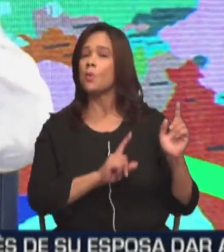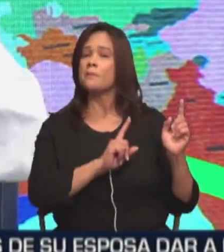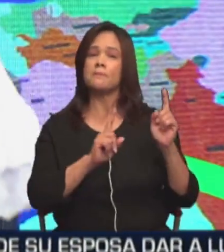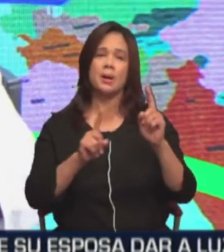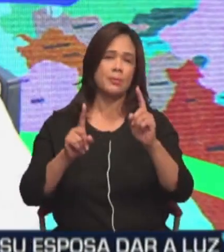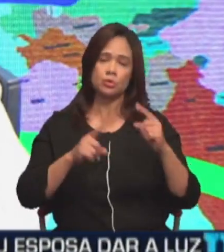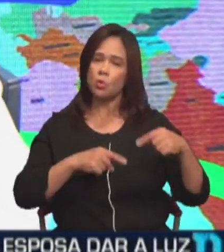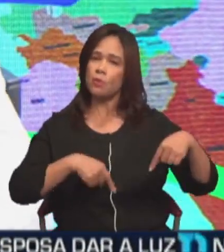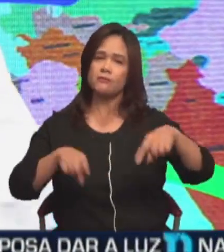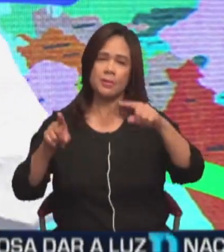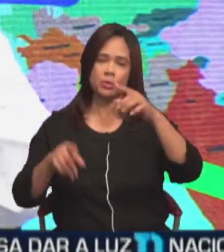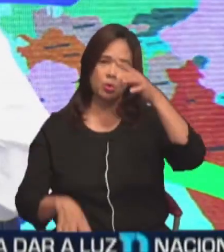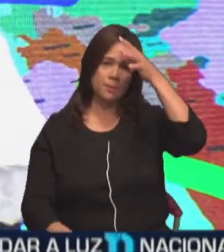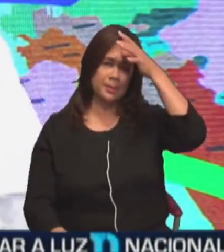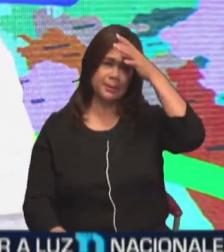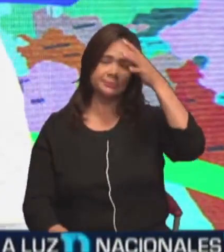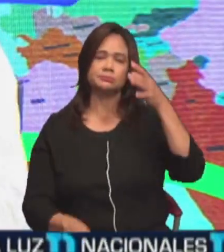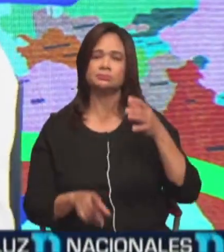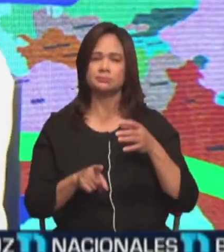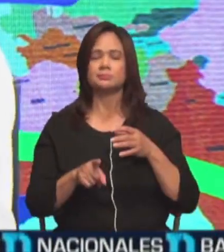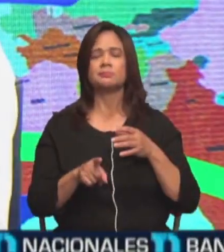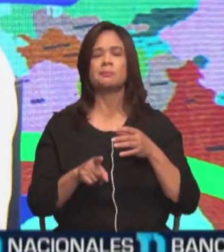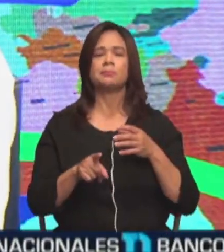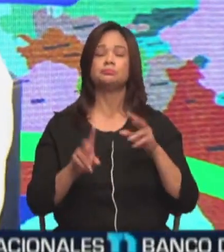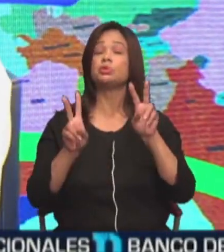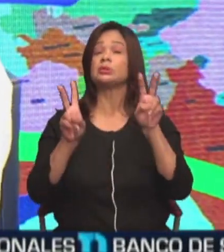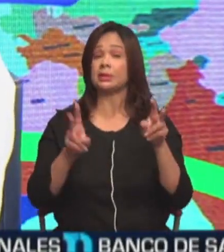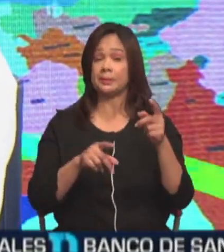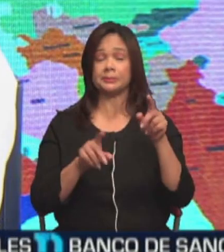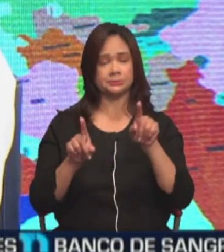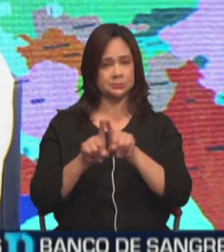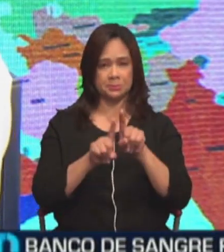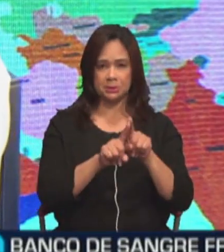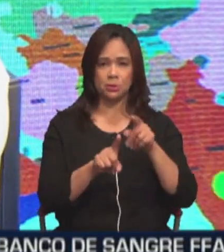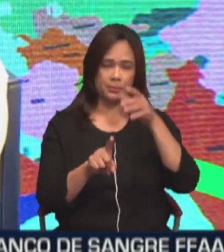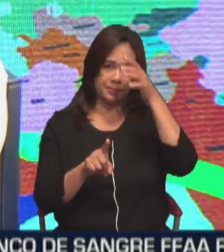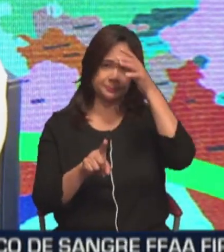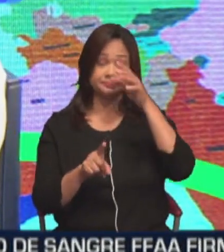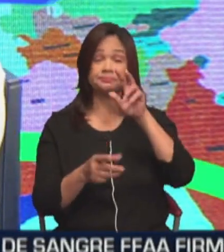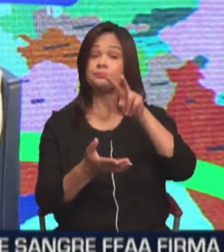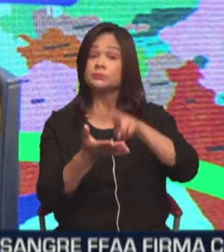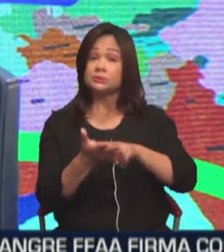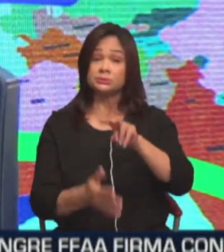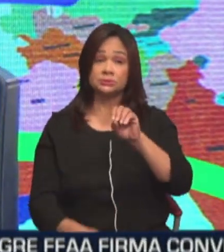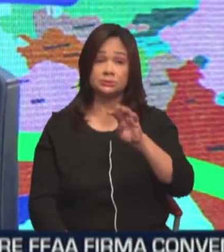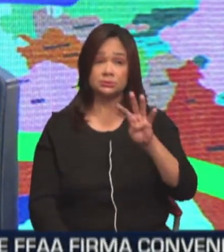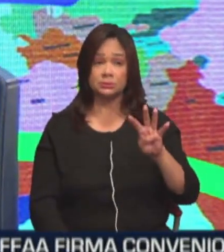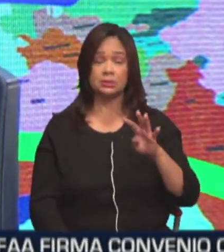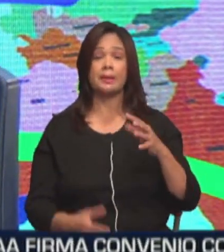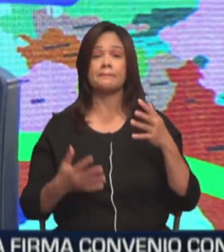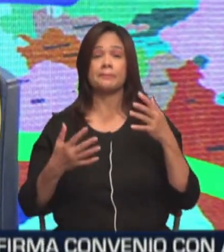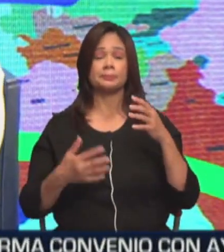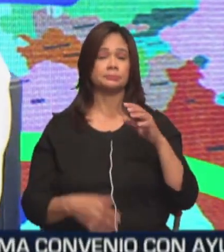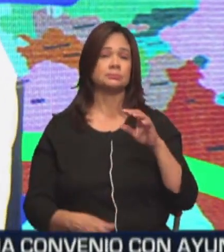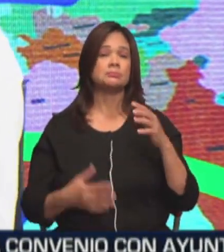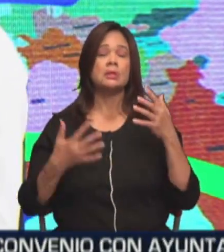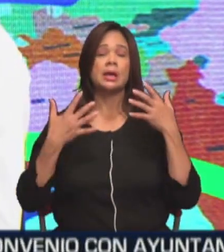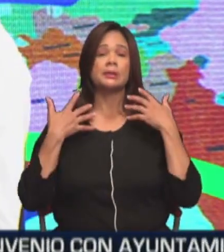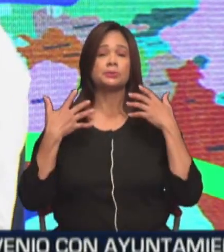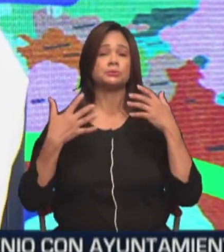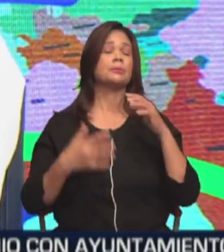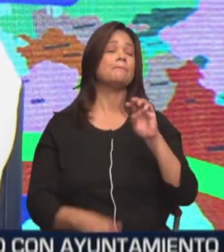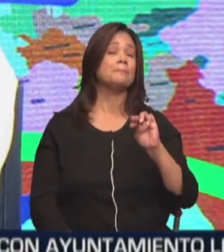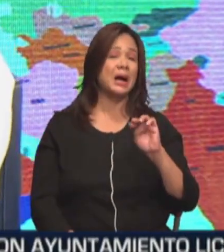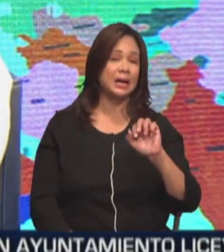julio. Y también papá, por el tema de los padres, que también me cayó bien. En el 2004 la hice en Malecón Center. Y solamente